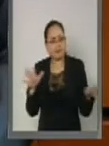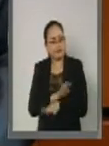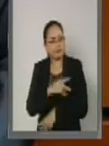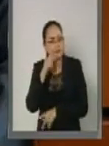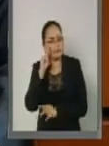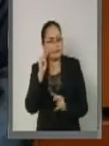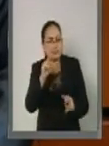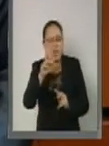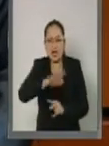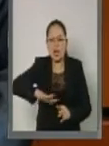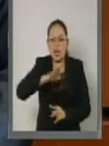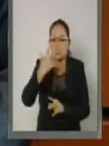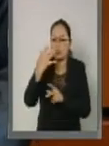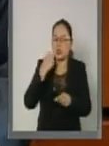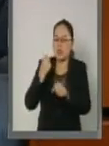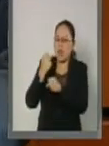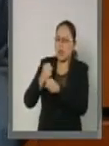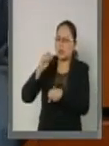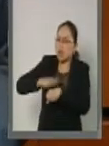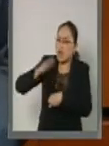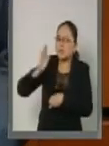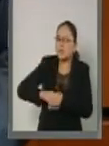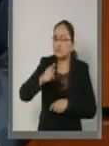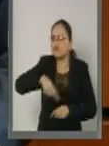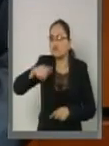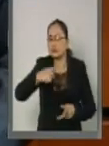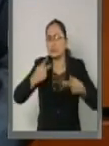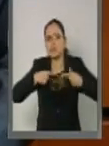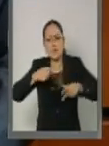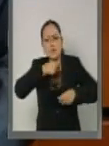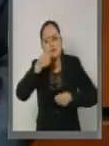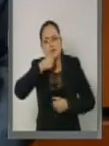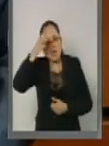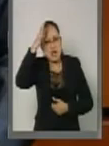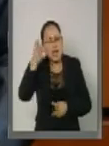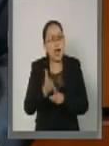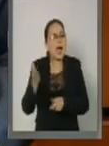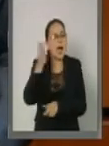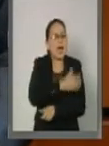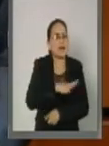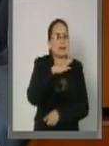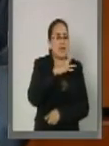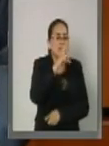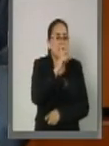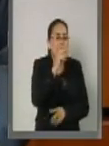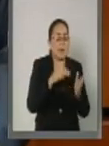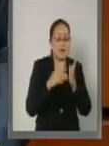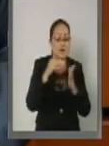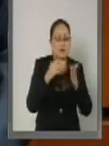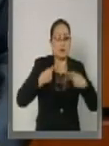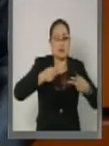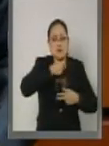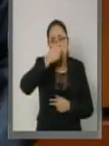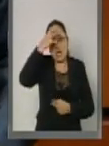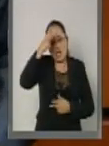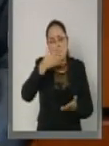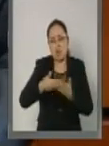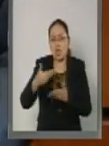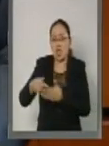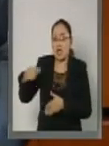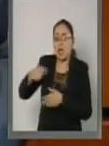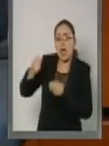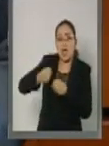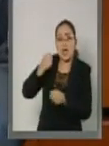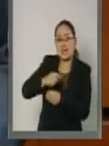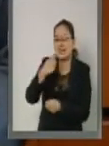en los últimos cincuenta años, ya que pasó de alrededor de treinta millones a más de cien en el año dos